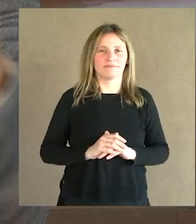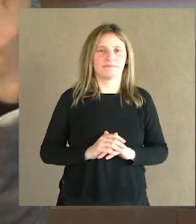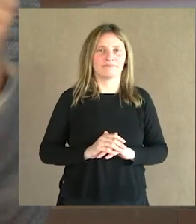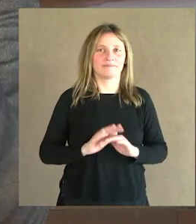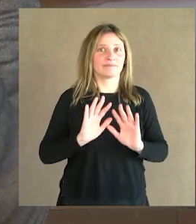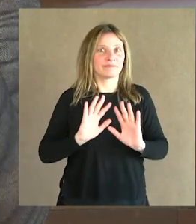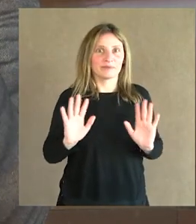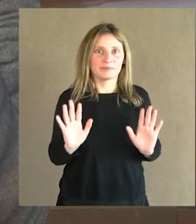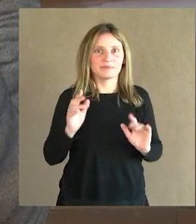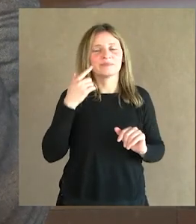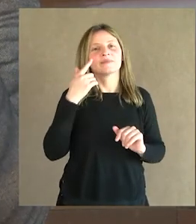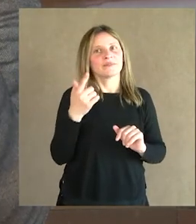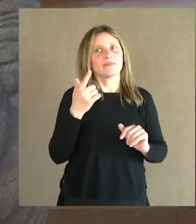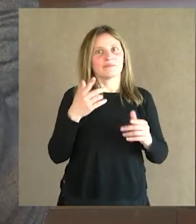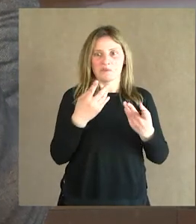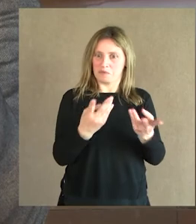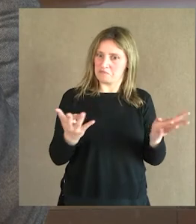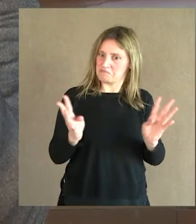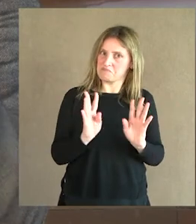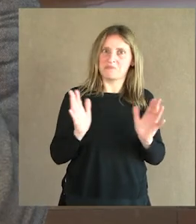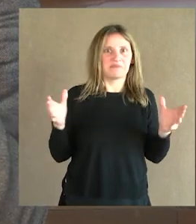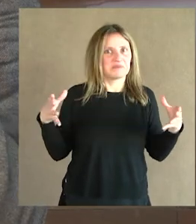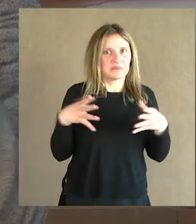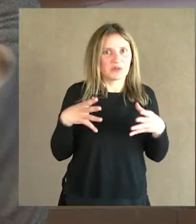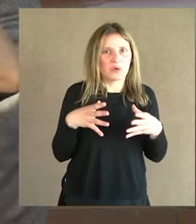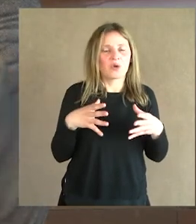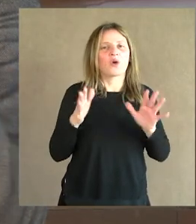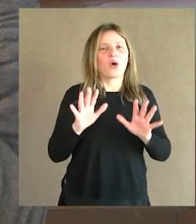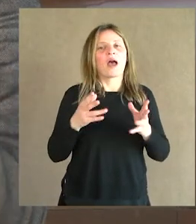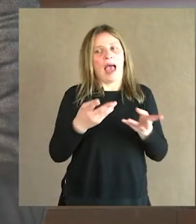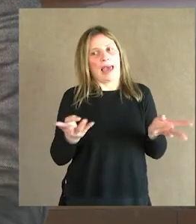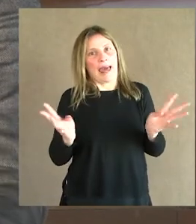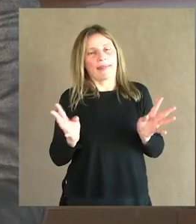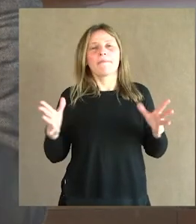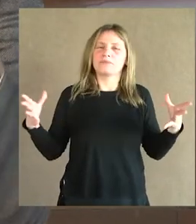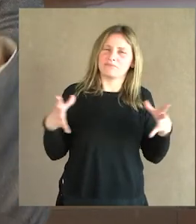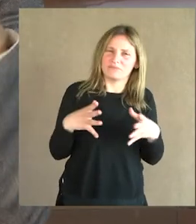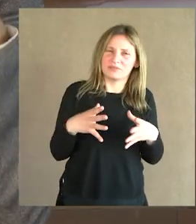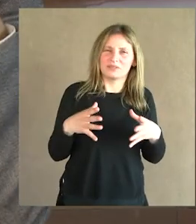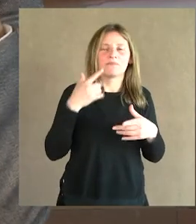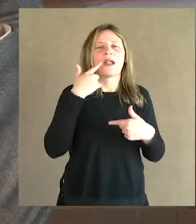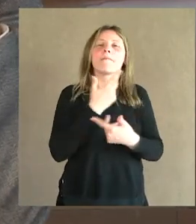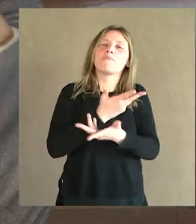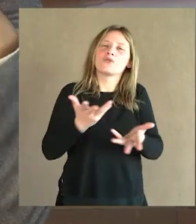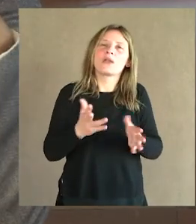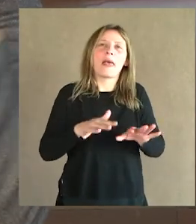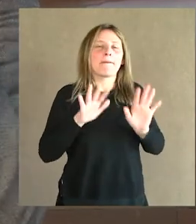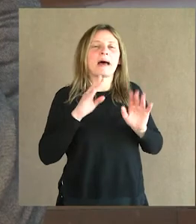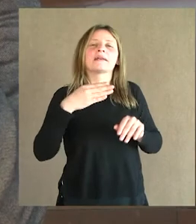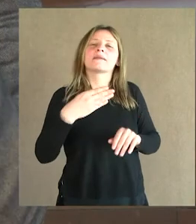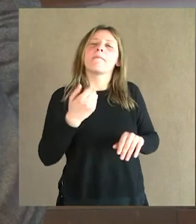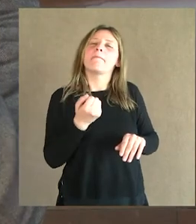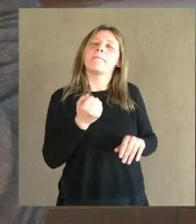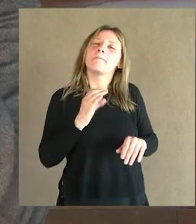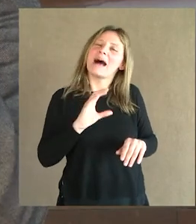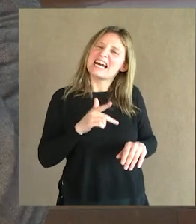Así que bueno, una formación pequeña, si bien es un conjunto de cámara ampliado, pero es pequeña para mostrar tal vez un bajo un